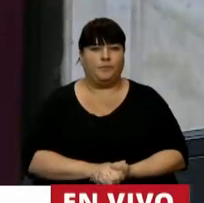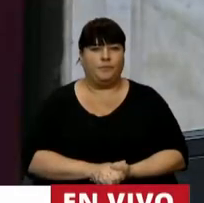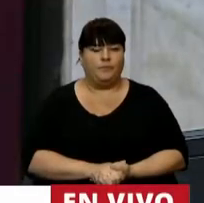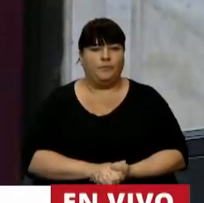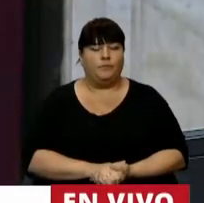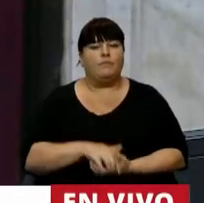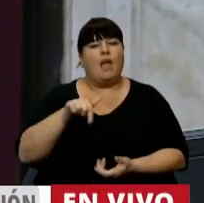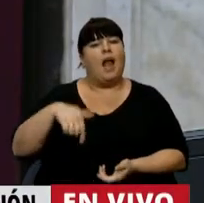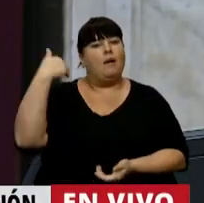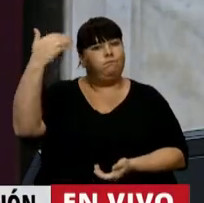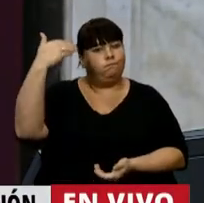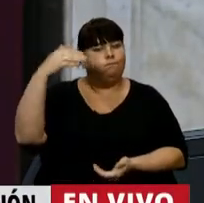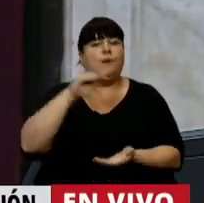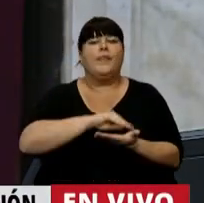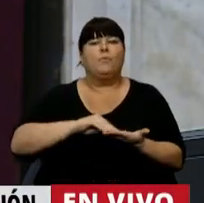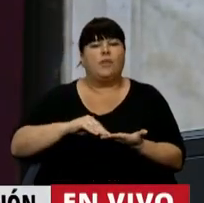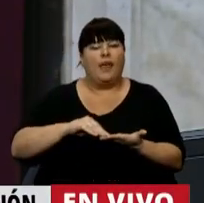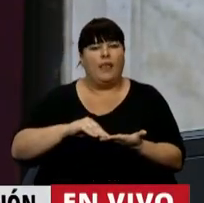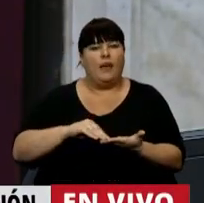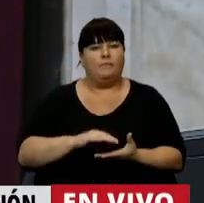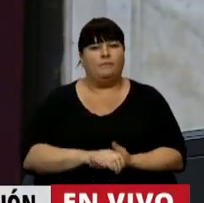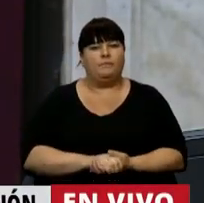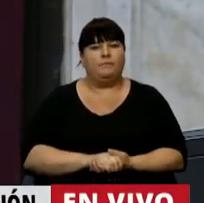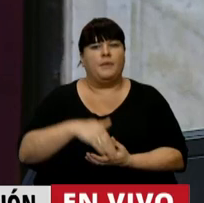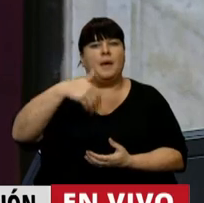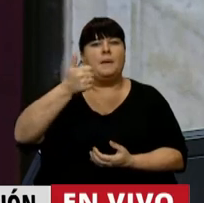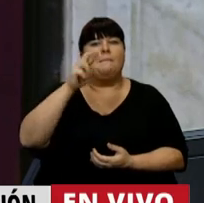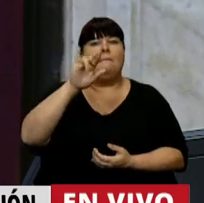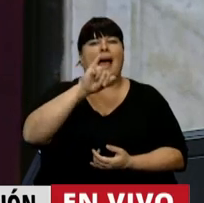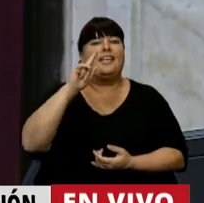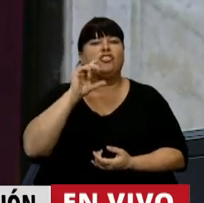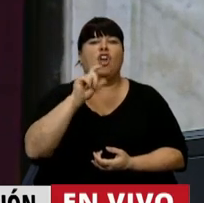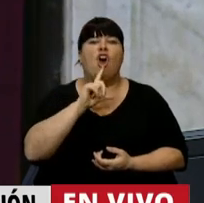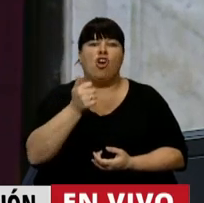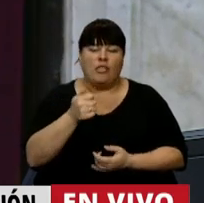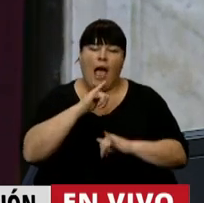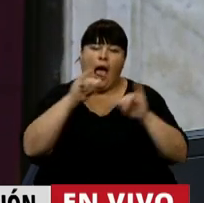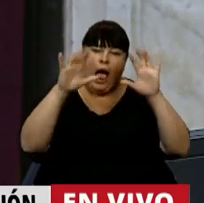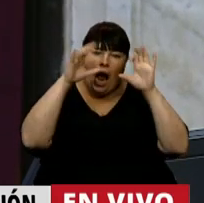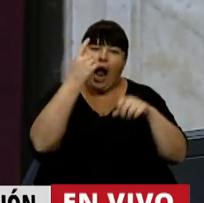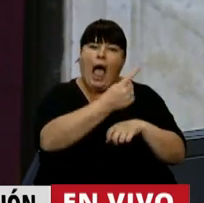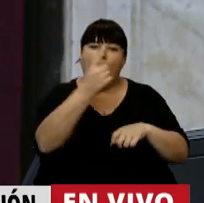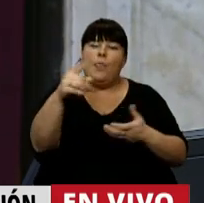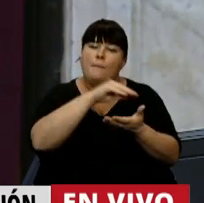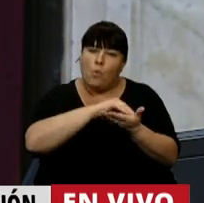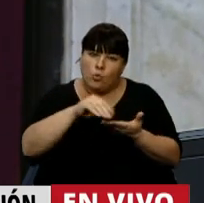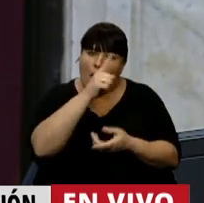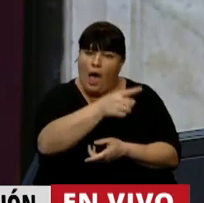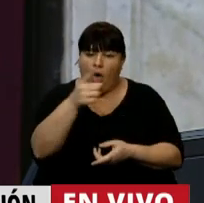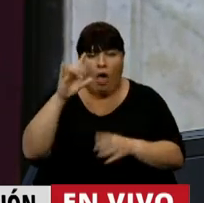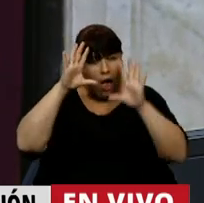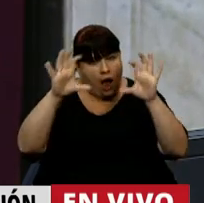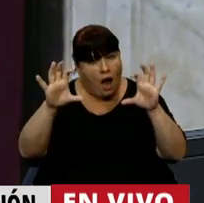En el uso de la palabra la diputada Gisela Marciota, recordándole a cada diputado y diputada